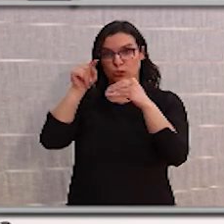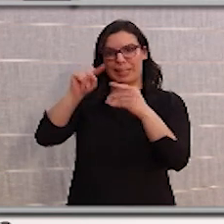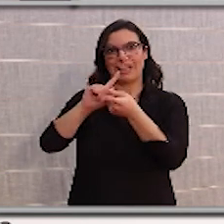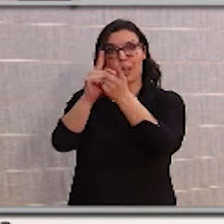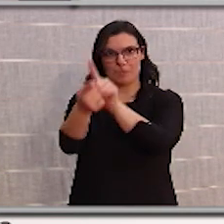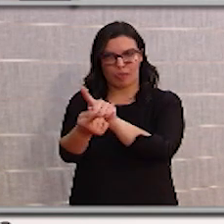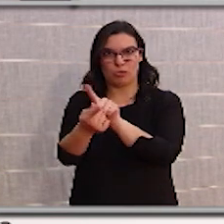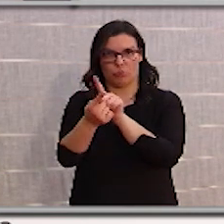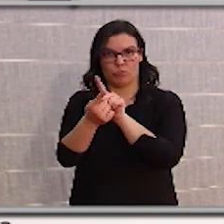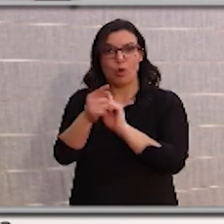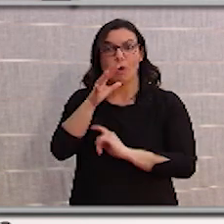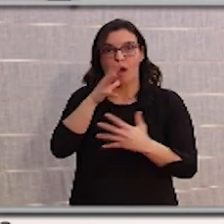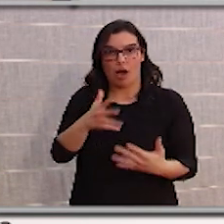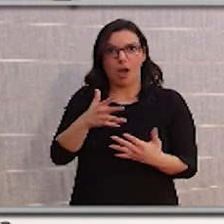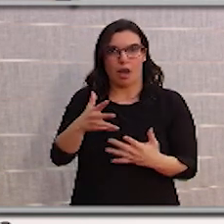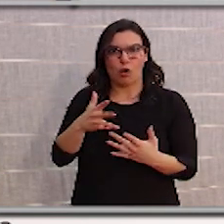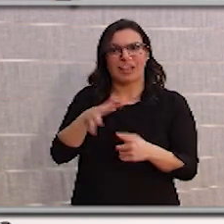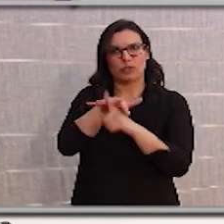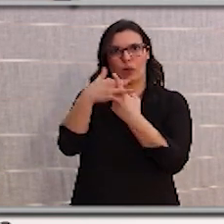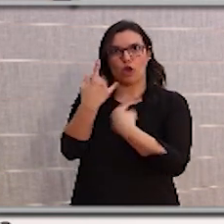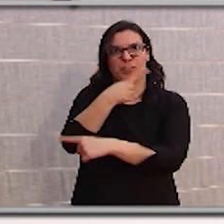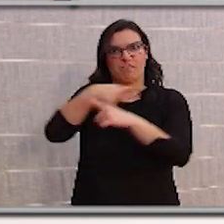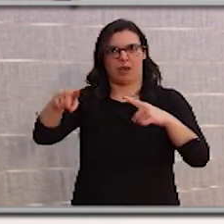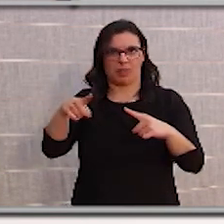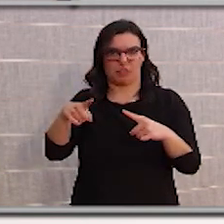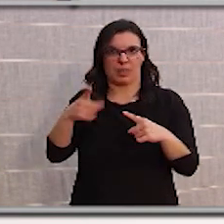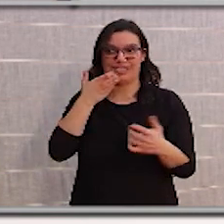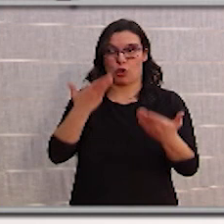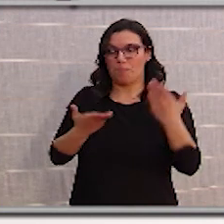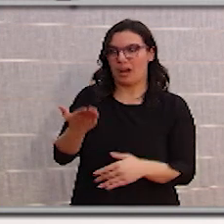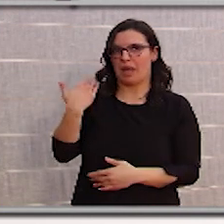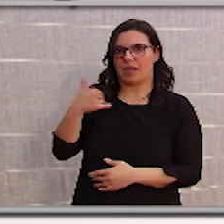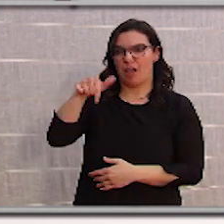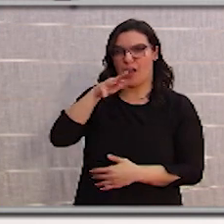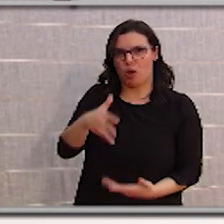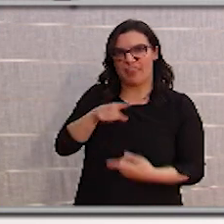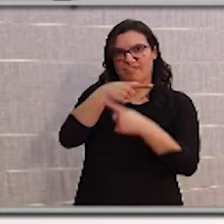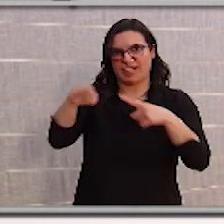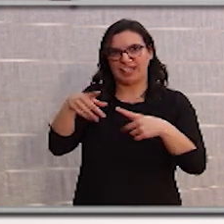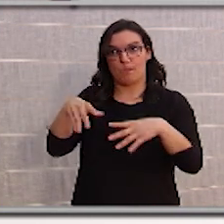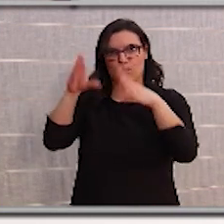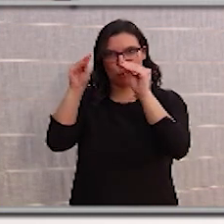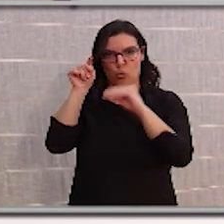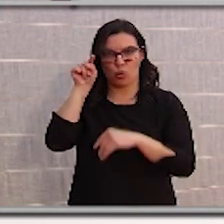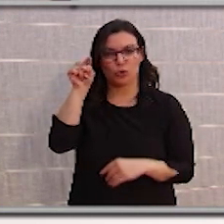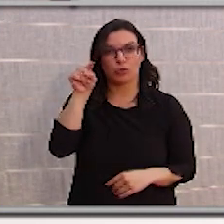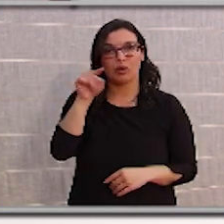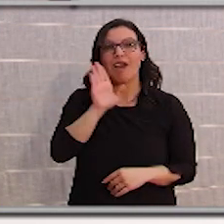Y Burgos pasa ahora a otro escenario diferente. A un escenario, cuando yo les he comentado los niveles de